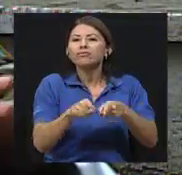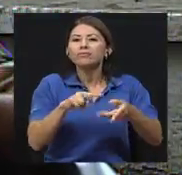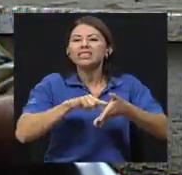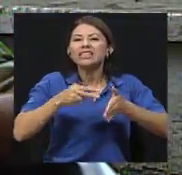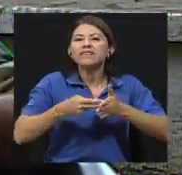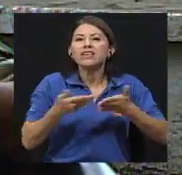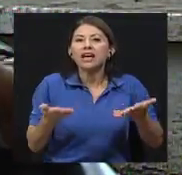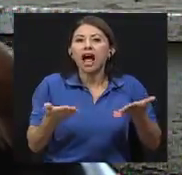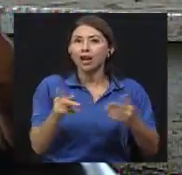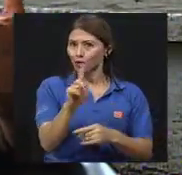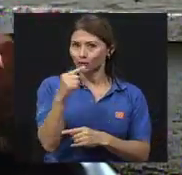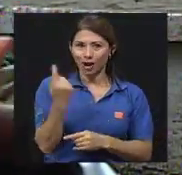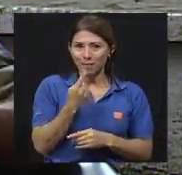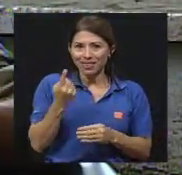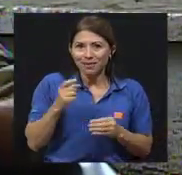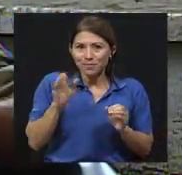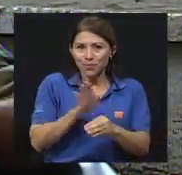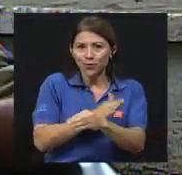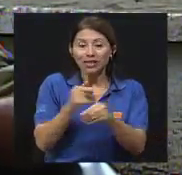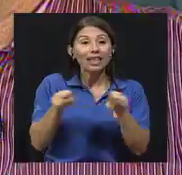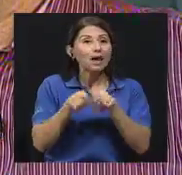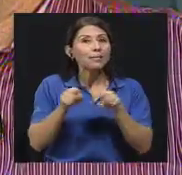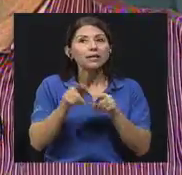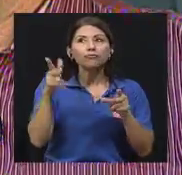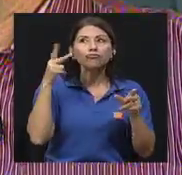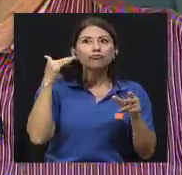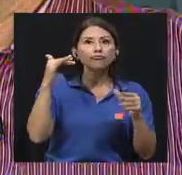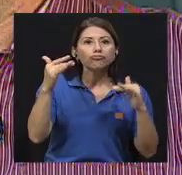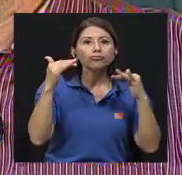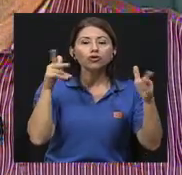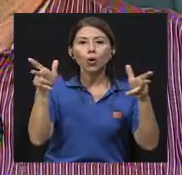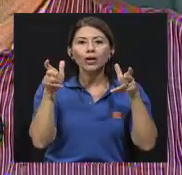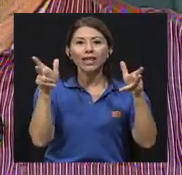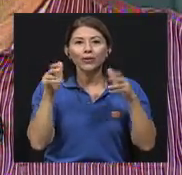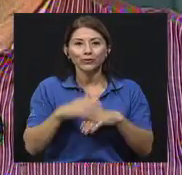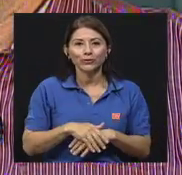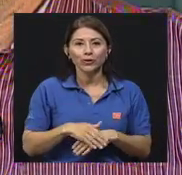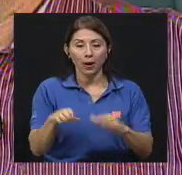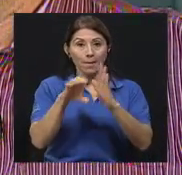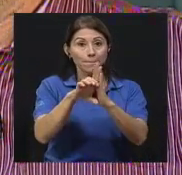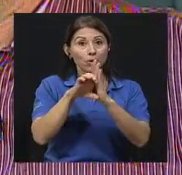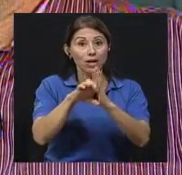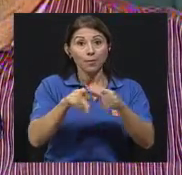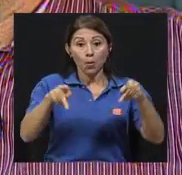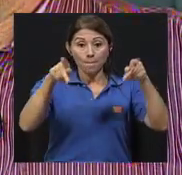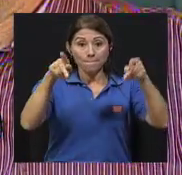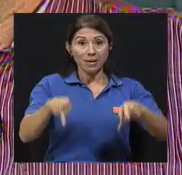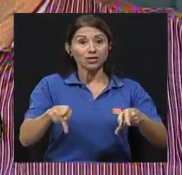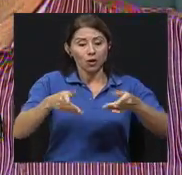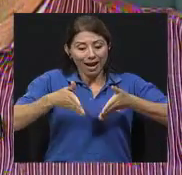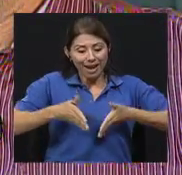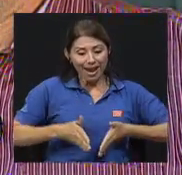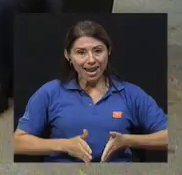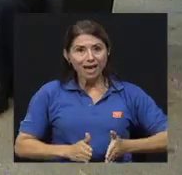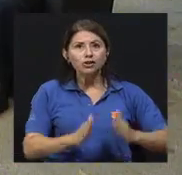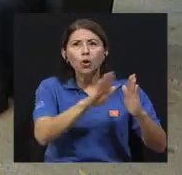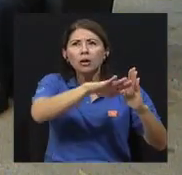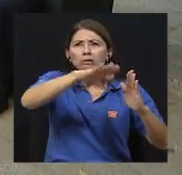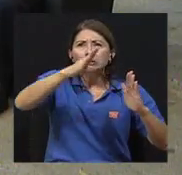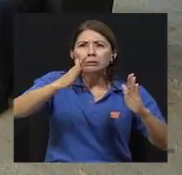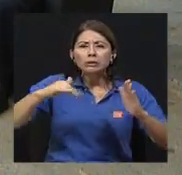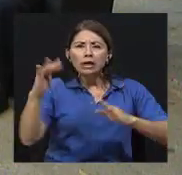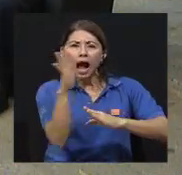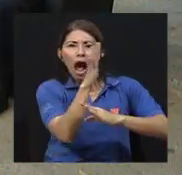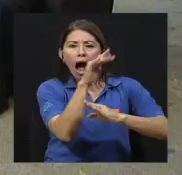Que puede ser no solo música, también pueden ser sonidos, ¿verdad? No es lo mismo contemplar una persona que nació en el campo a una